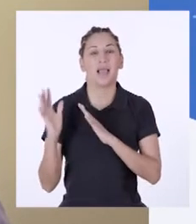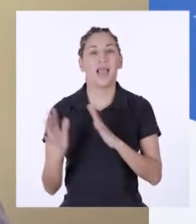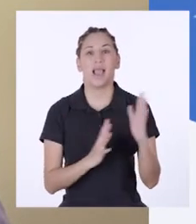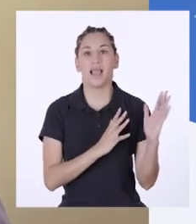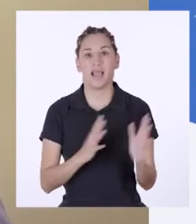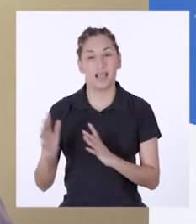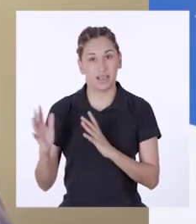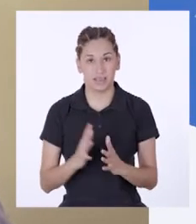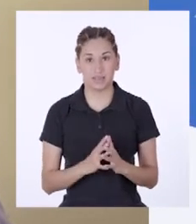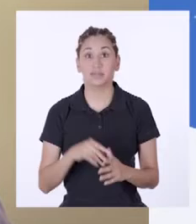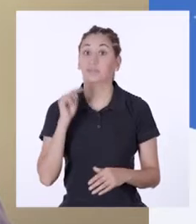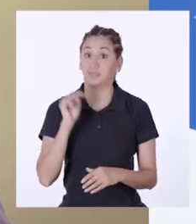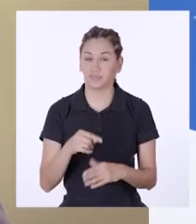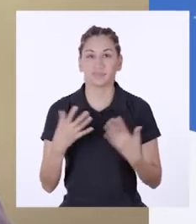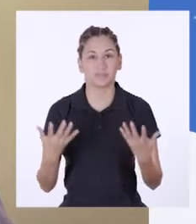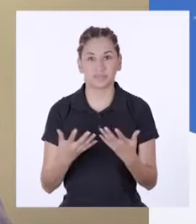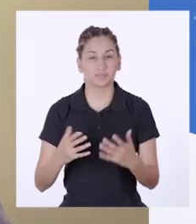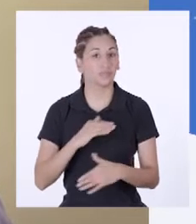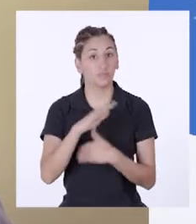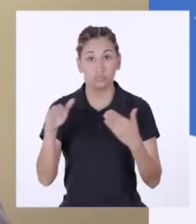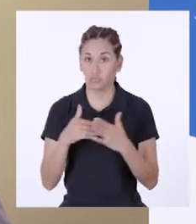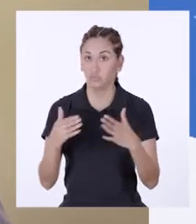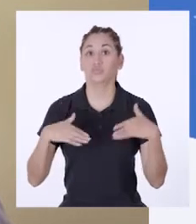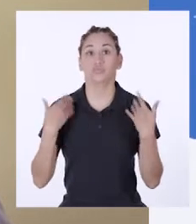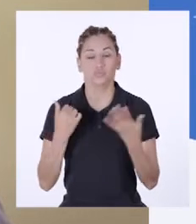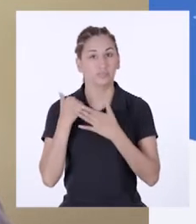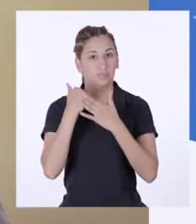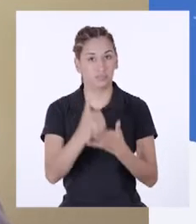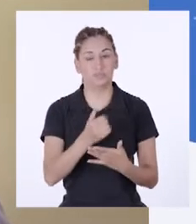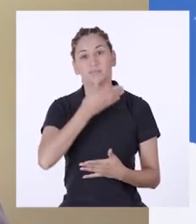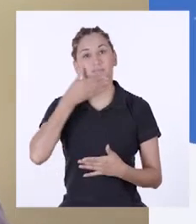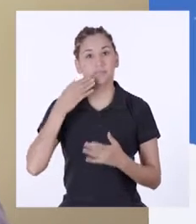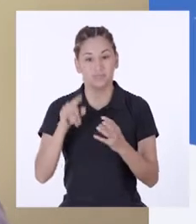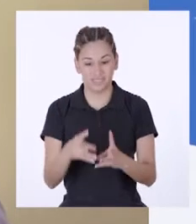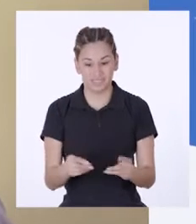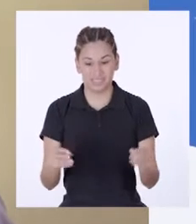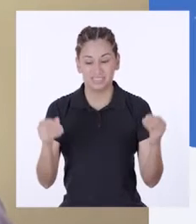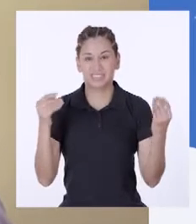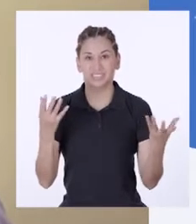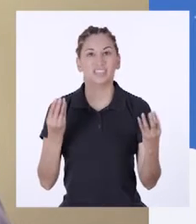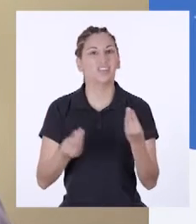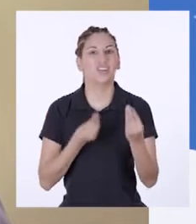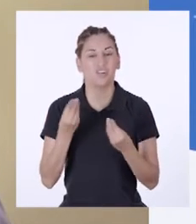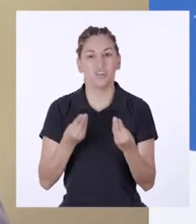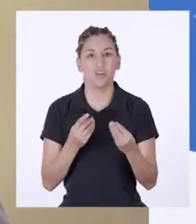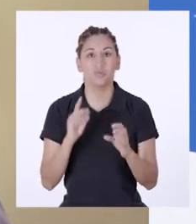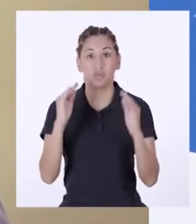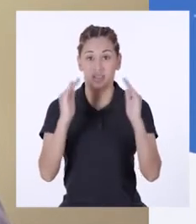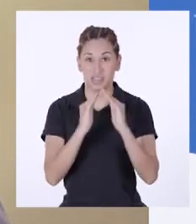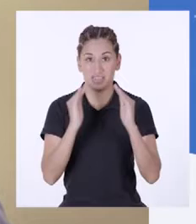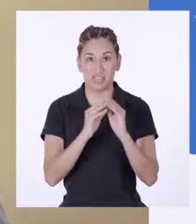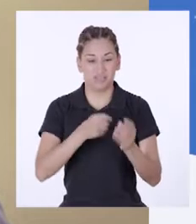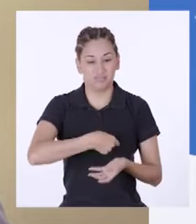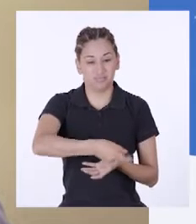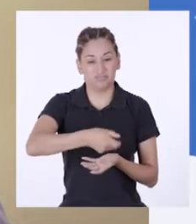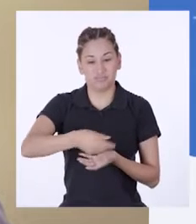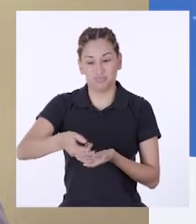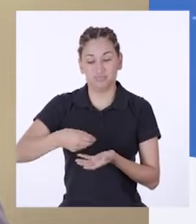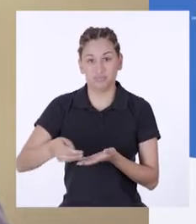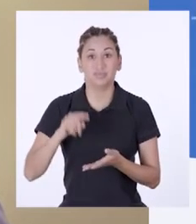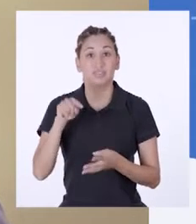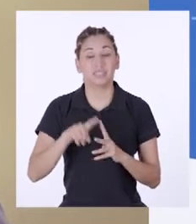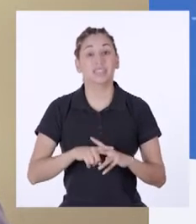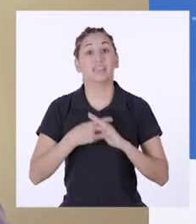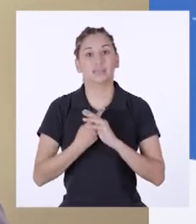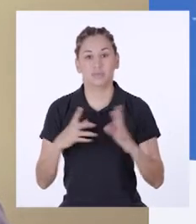oxígeno. En ese sentido, todos podemos ayudar a mejorar el suelo compostando en nuestras casas y para ello